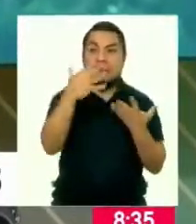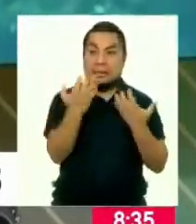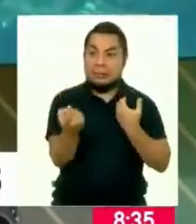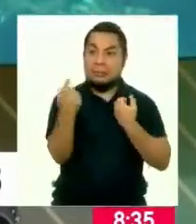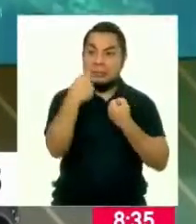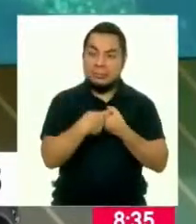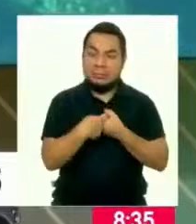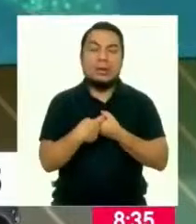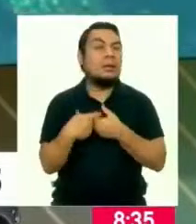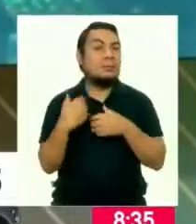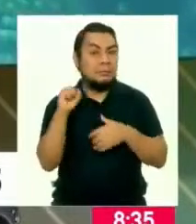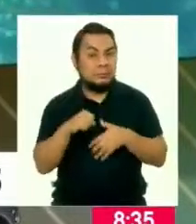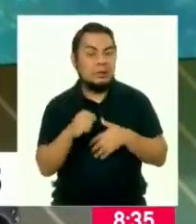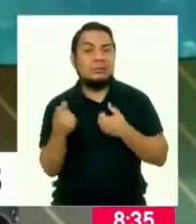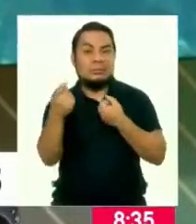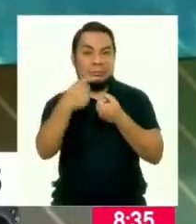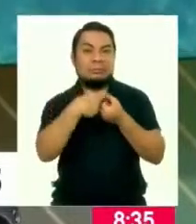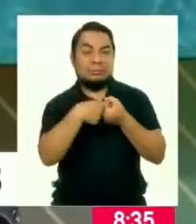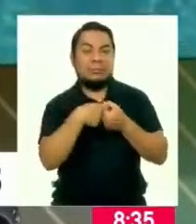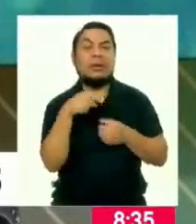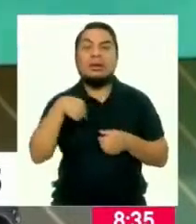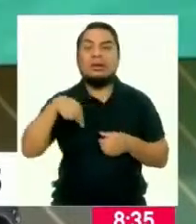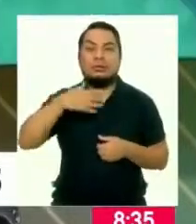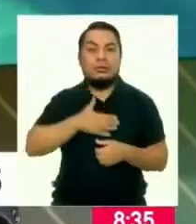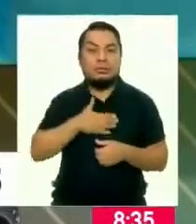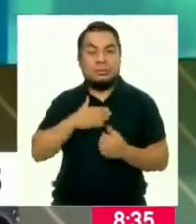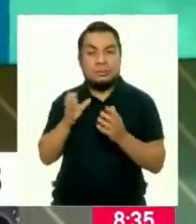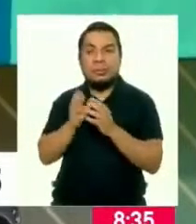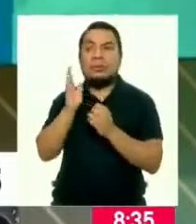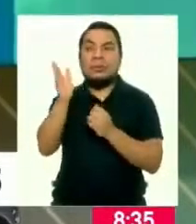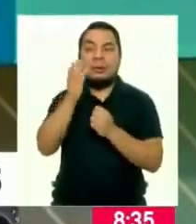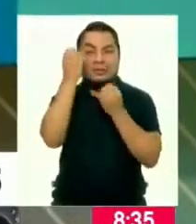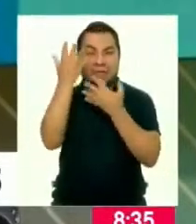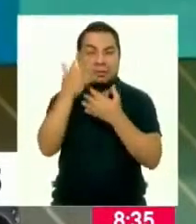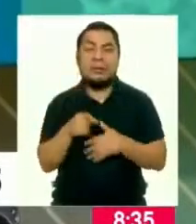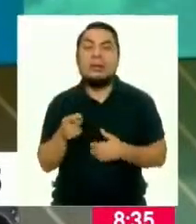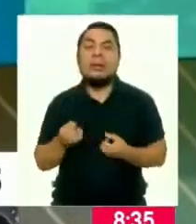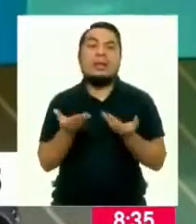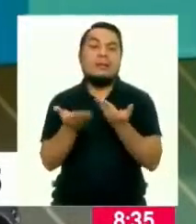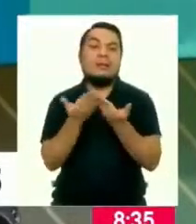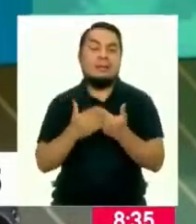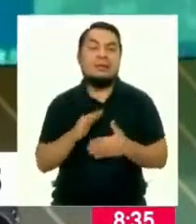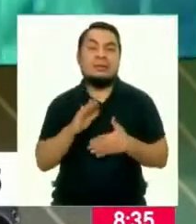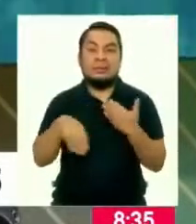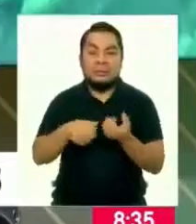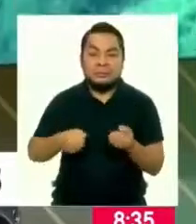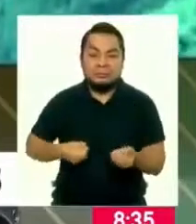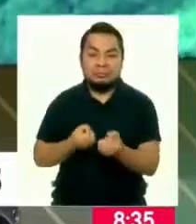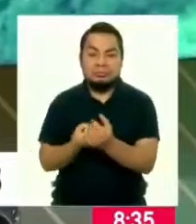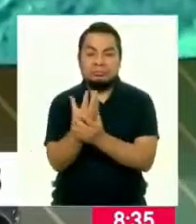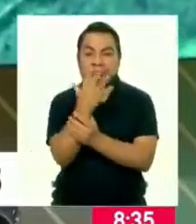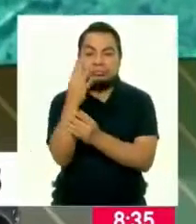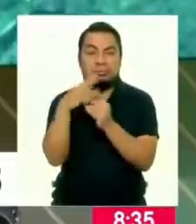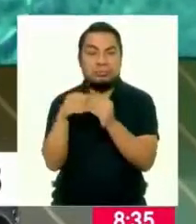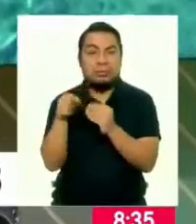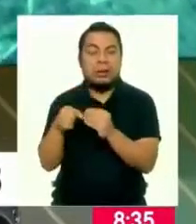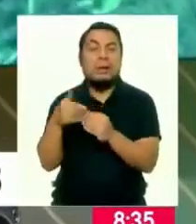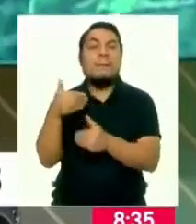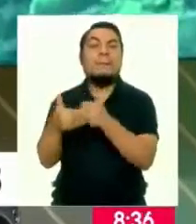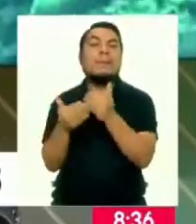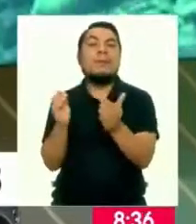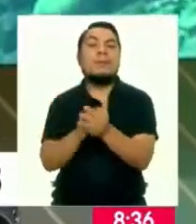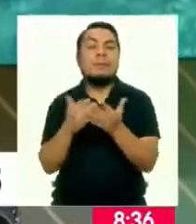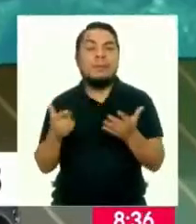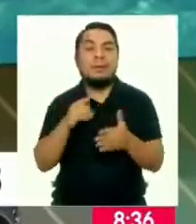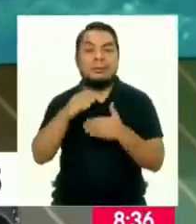se sumen a esta iniciativa y también darles facilidades, porque no solamente es el producir, sino que hay un proceso más que hay que hacer